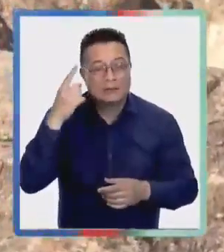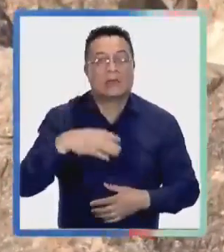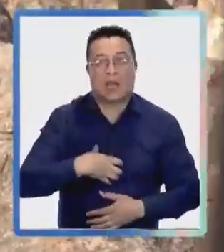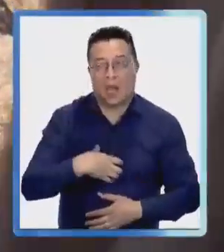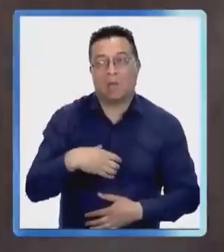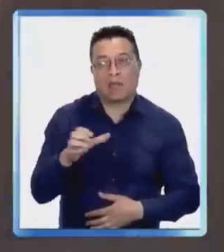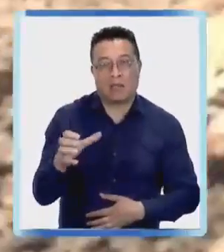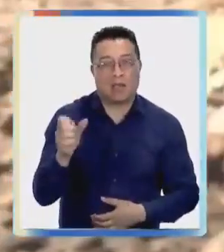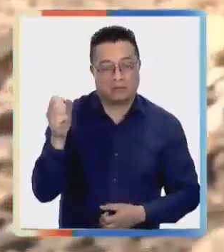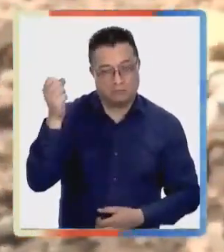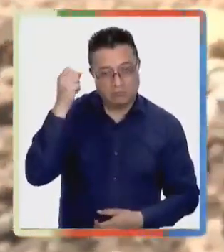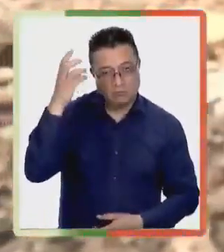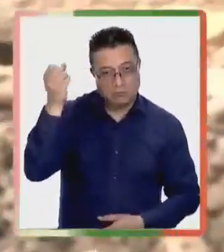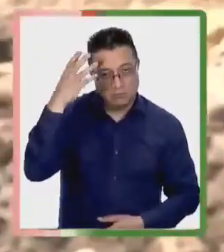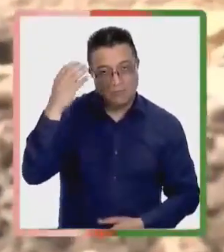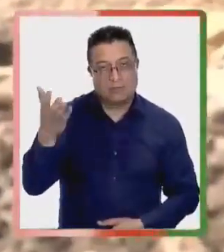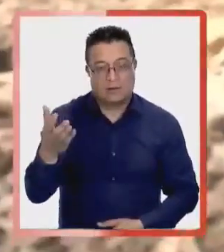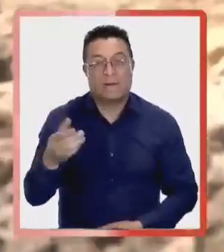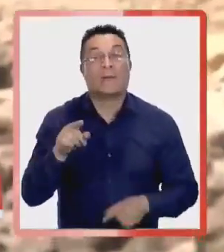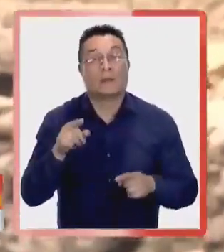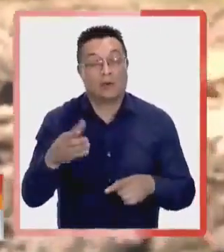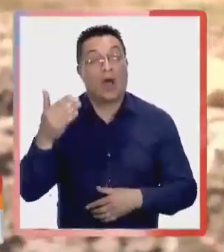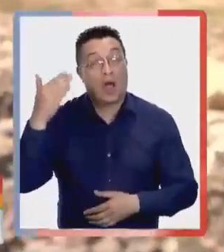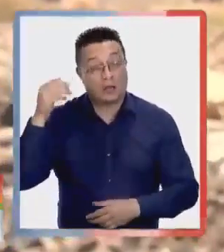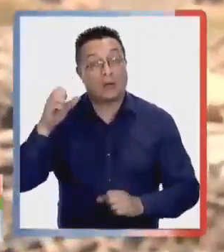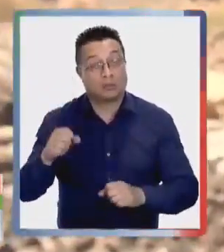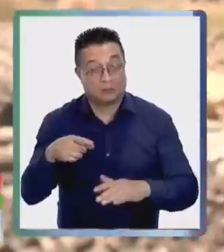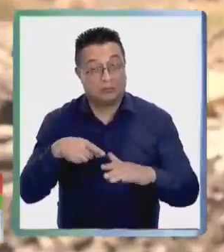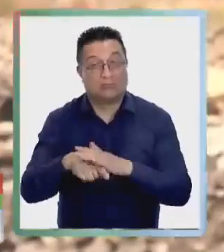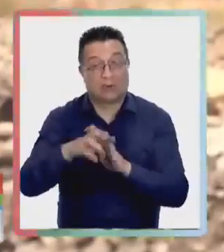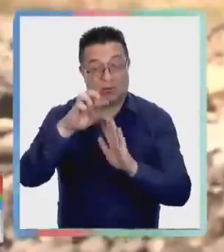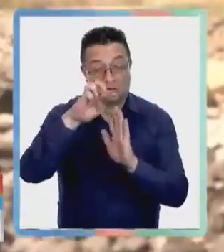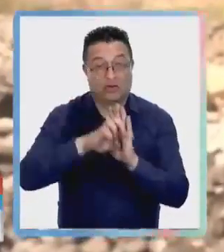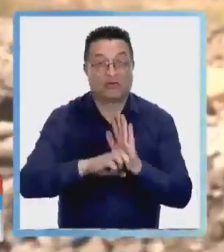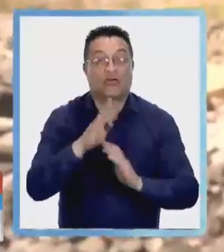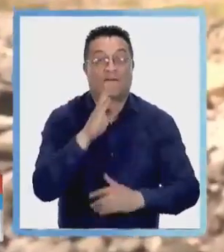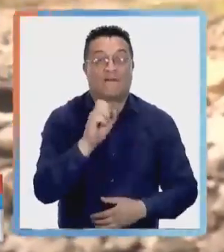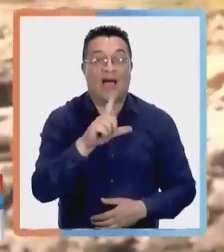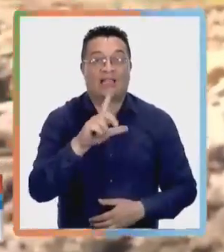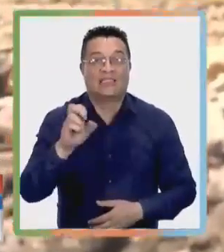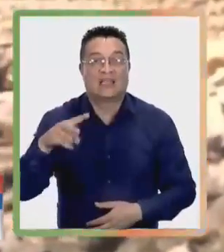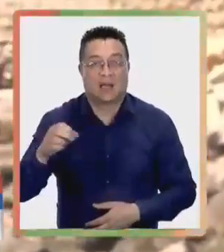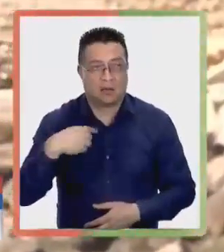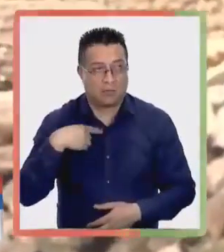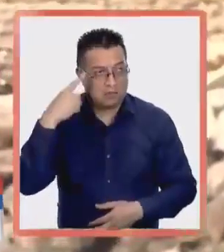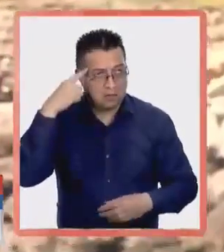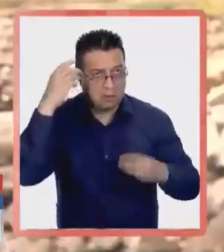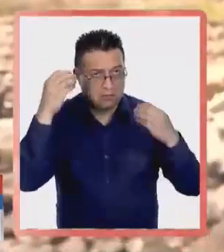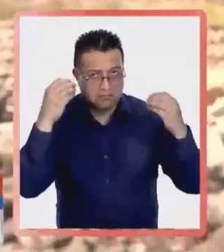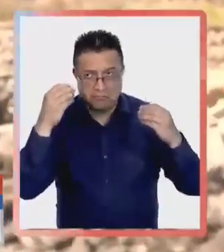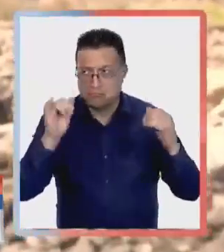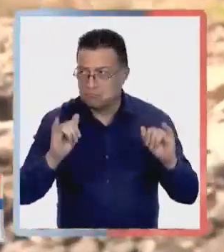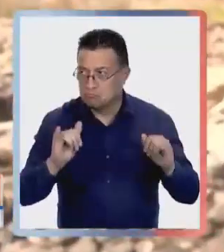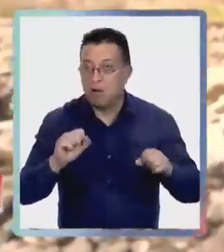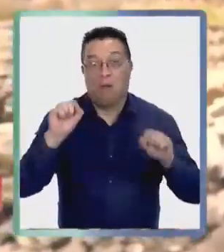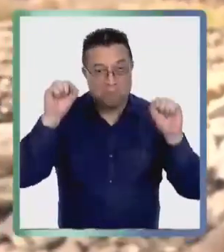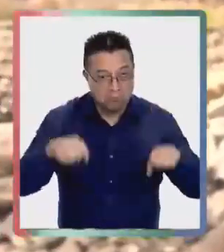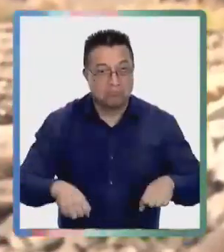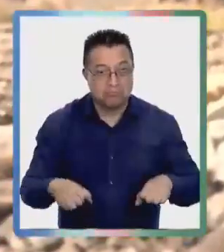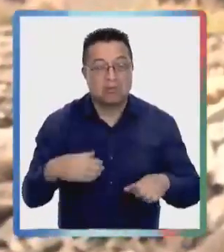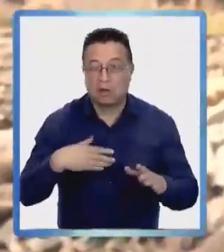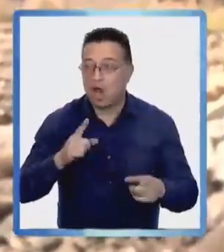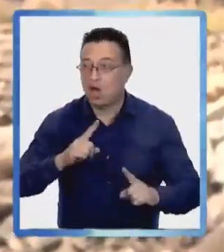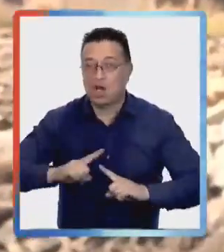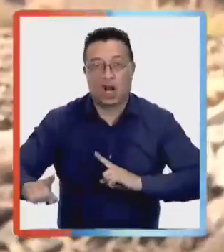empatía. Lo pusieron hace un tiempo atrás, el poder ingresar al proyecto ballenas y lo pensamos muy poquitito en realidad. Y fue